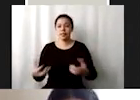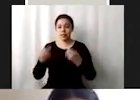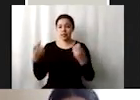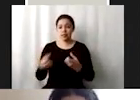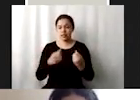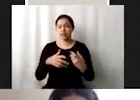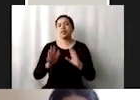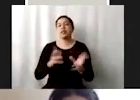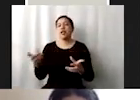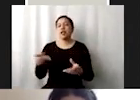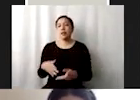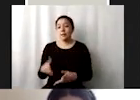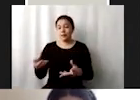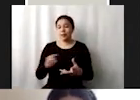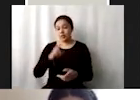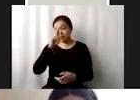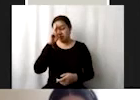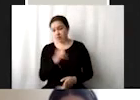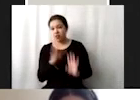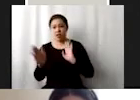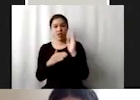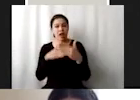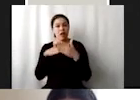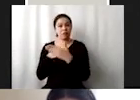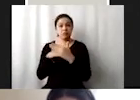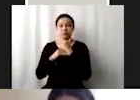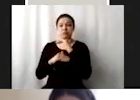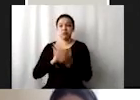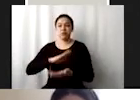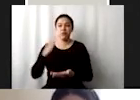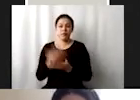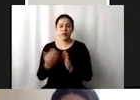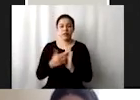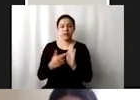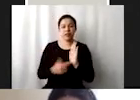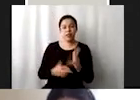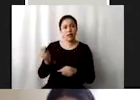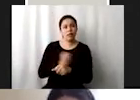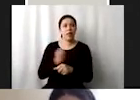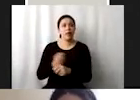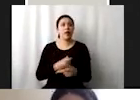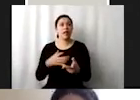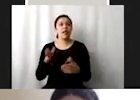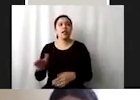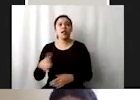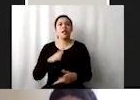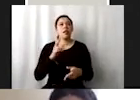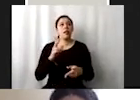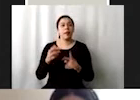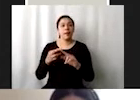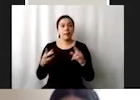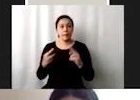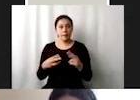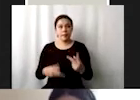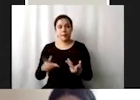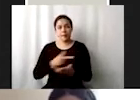excesiva la pesca ilegal no declarada y no reglamentada prácticas pesqueras destructivas planes de gestión con fundamento